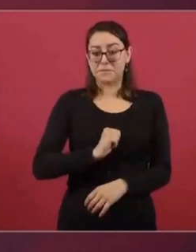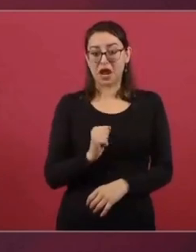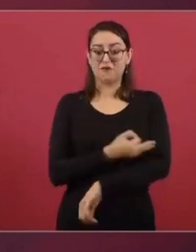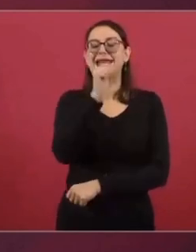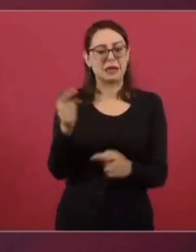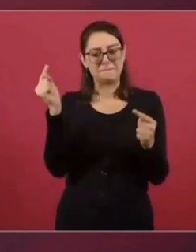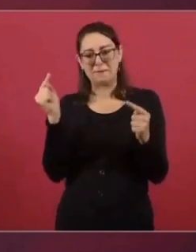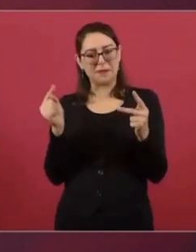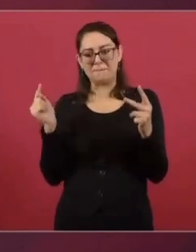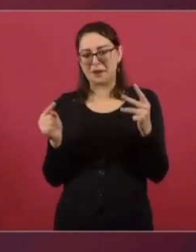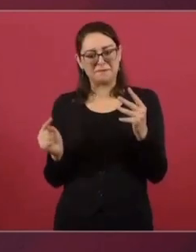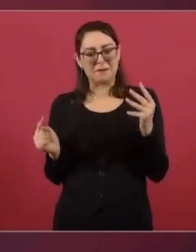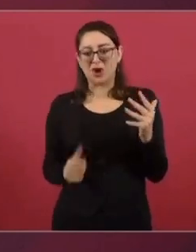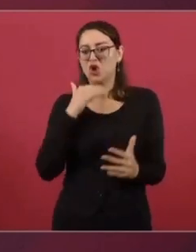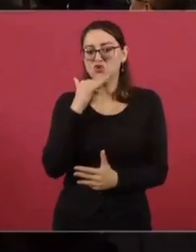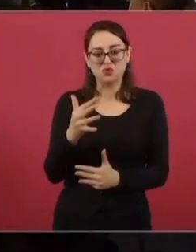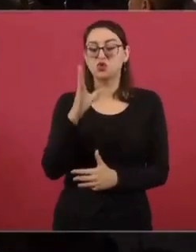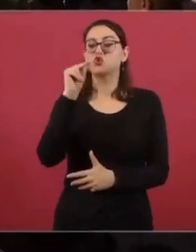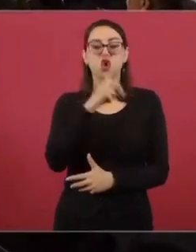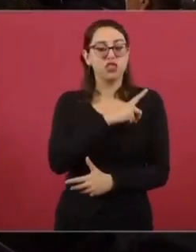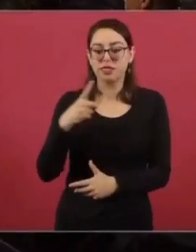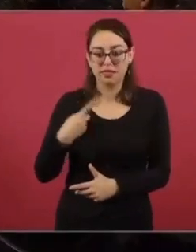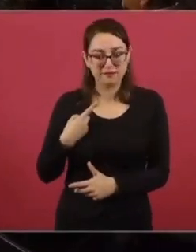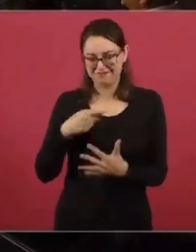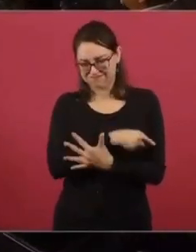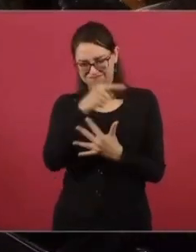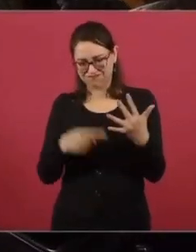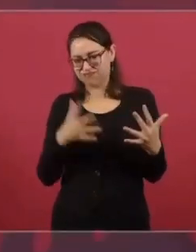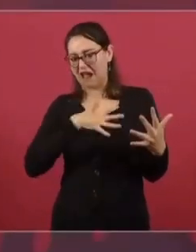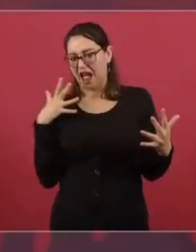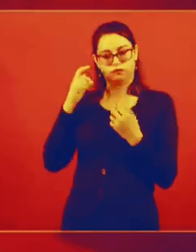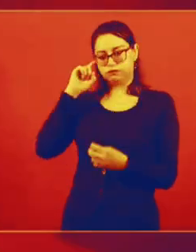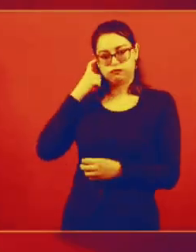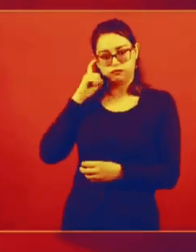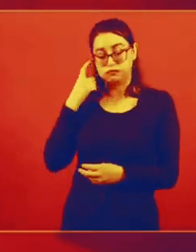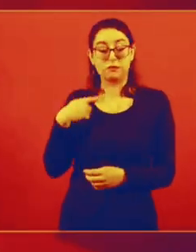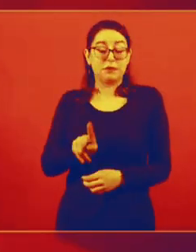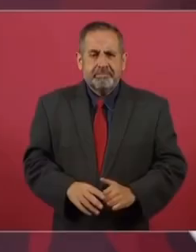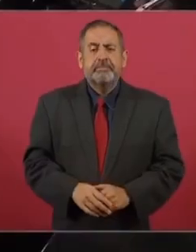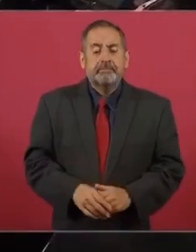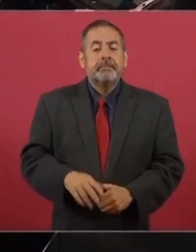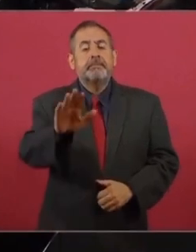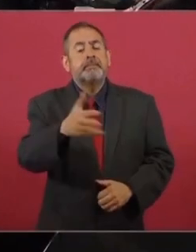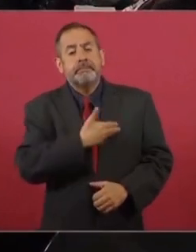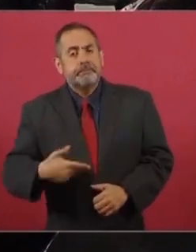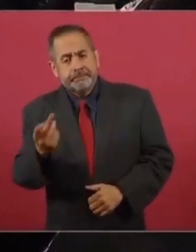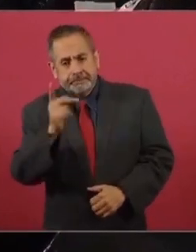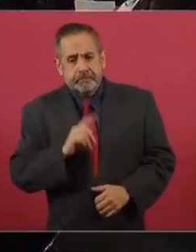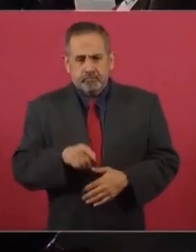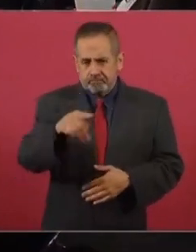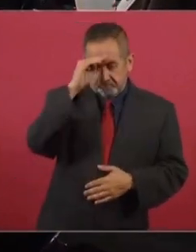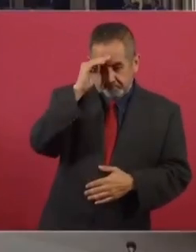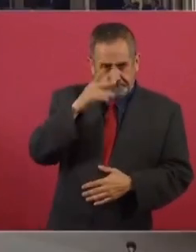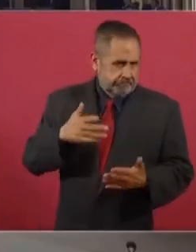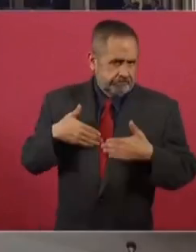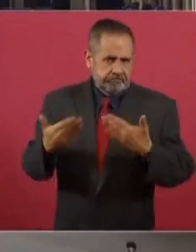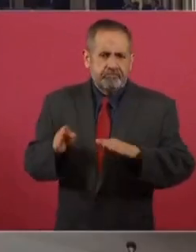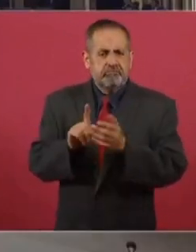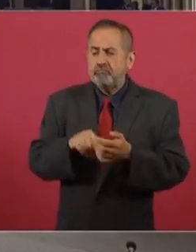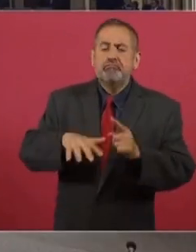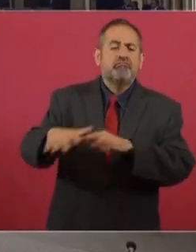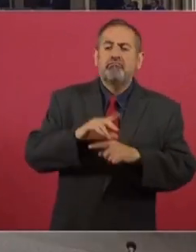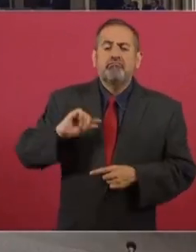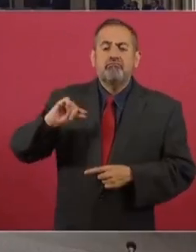nepotismo, ni mucho menos corrupción Ninguna de esas lacras de la política, no somos iguales Para concluir este tema, ¿usted confía en que las autoridades